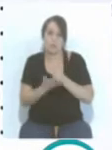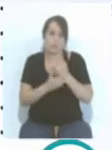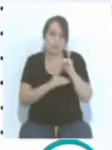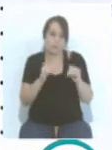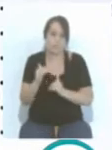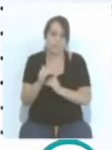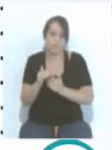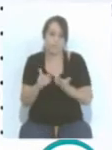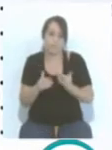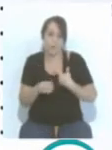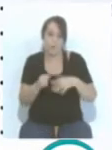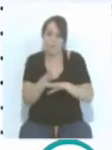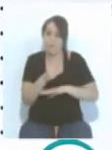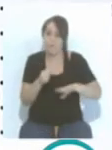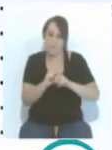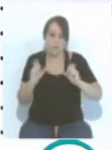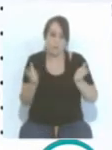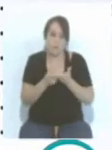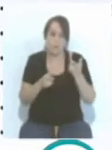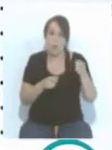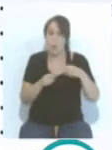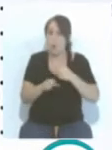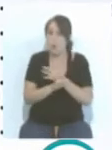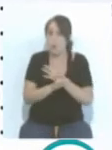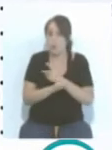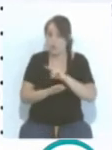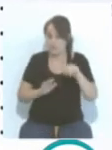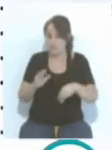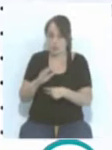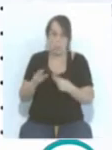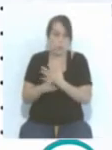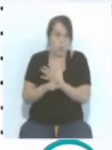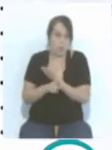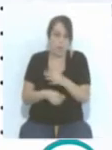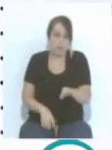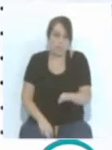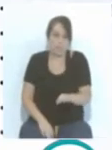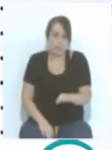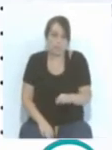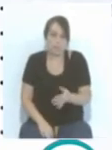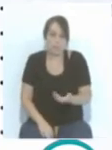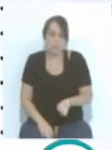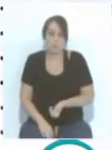los pilares de la plantilla y esos jugadores que son perfectamente válidos en segunda, si por